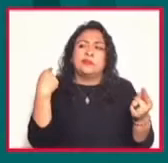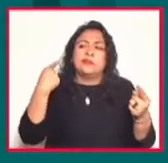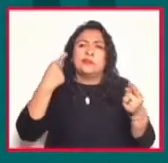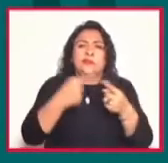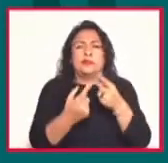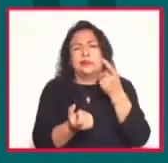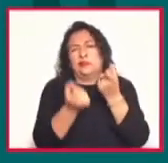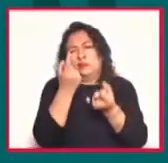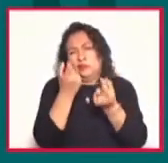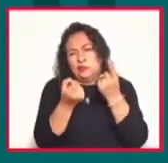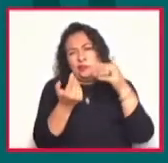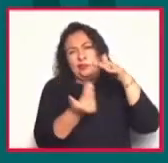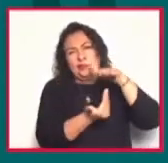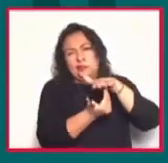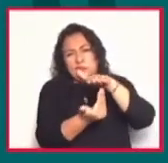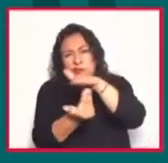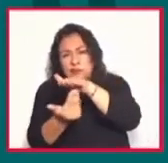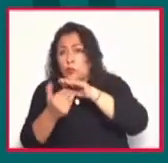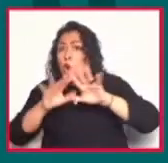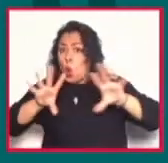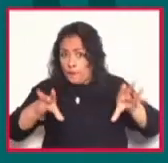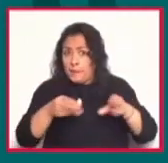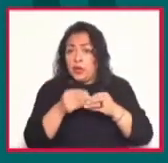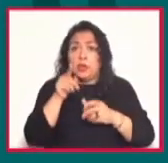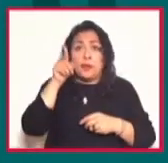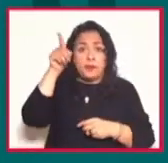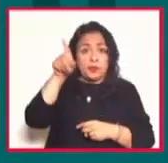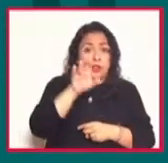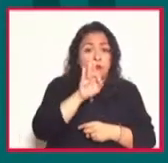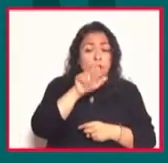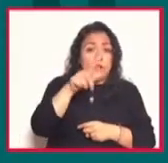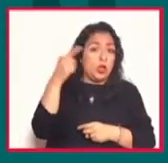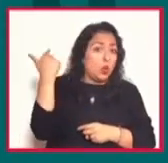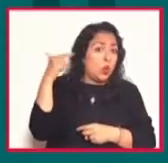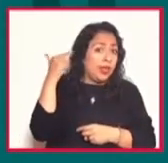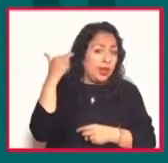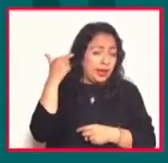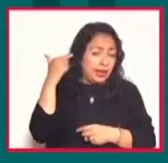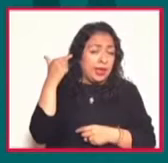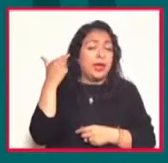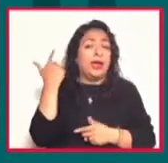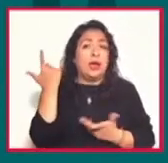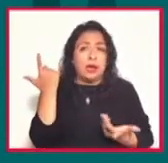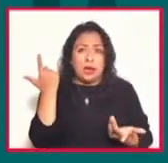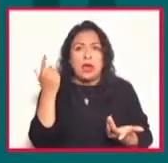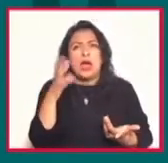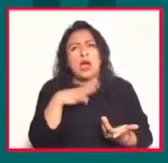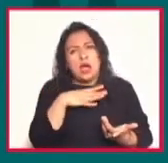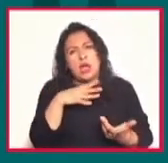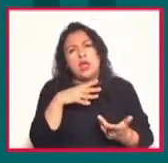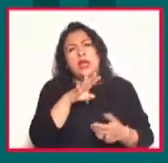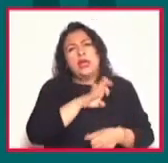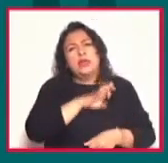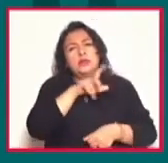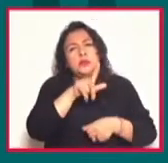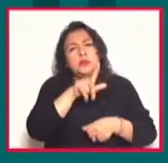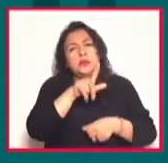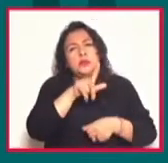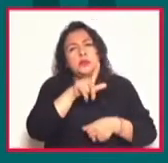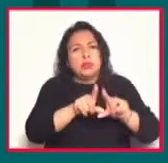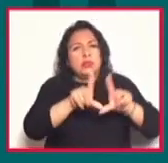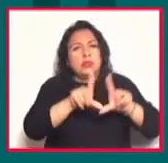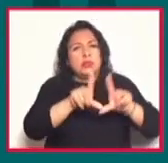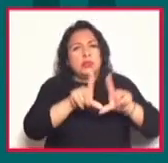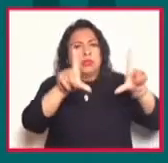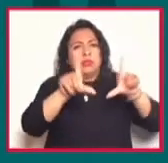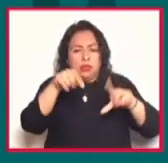de las mesas completas allá en la Feria Internacional del Libro de Guadalajara con las transmisiones especiales que se han hecho aquí en la